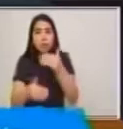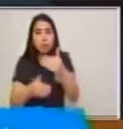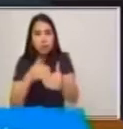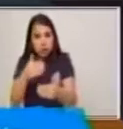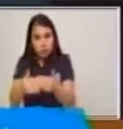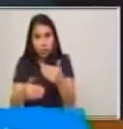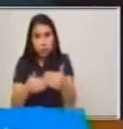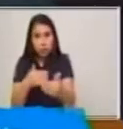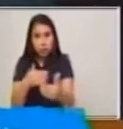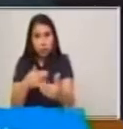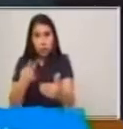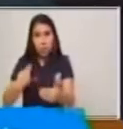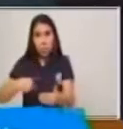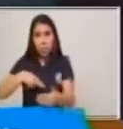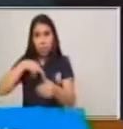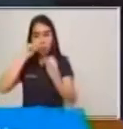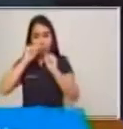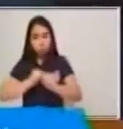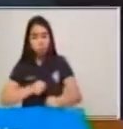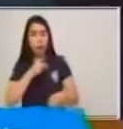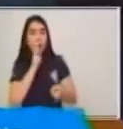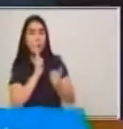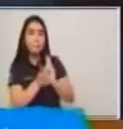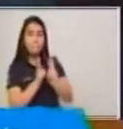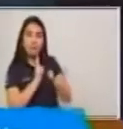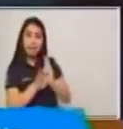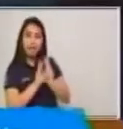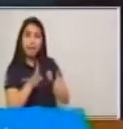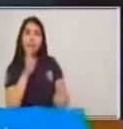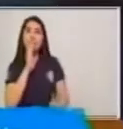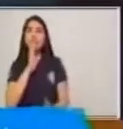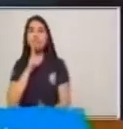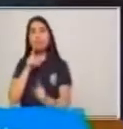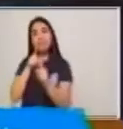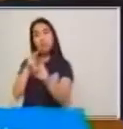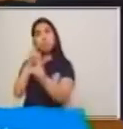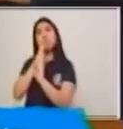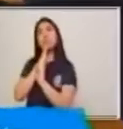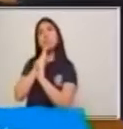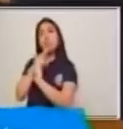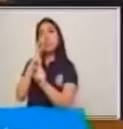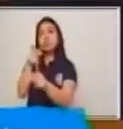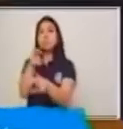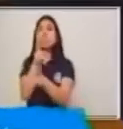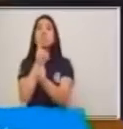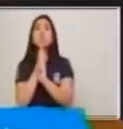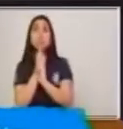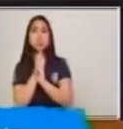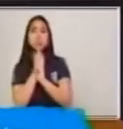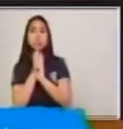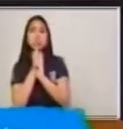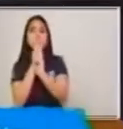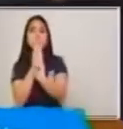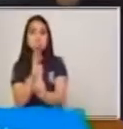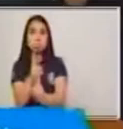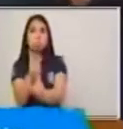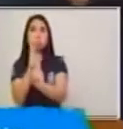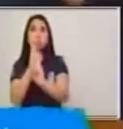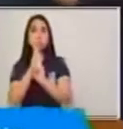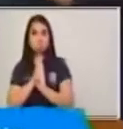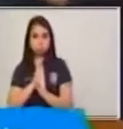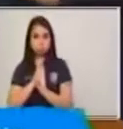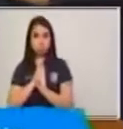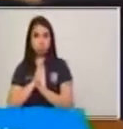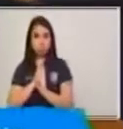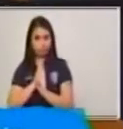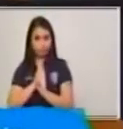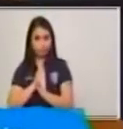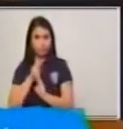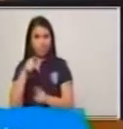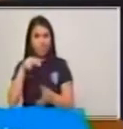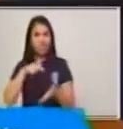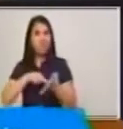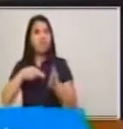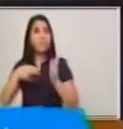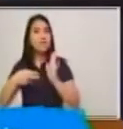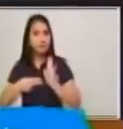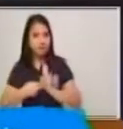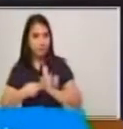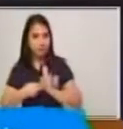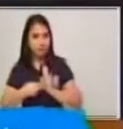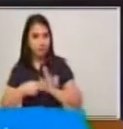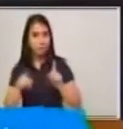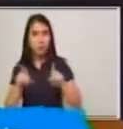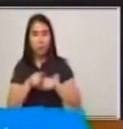cuando estamos conversando, hablando. Muy bien. Y en la comunicación, los